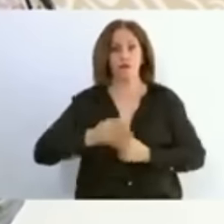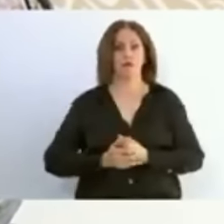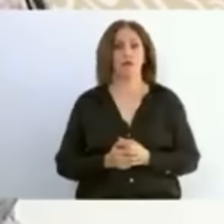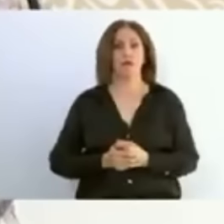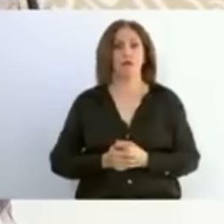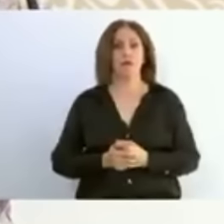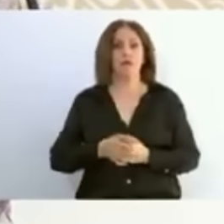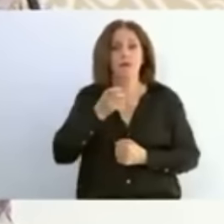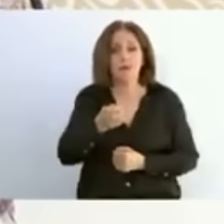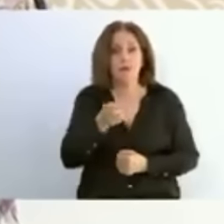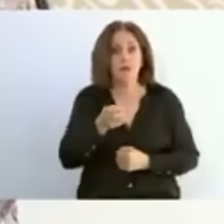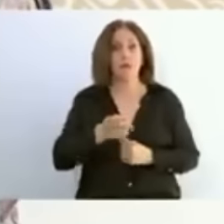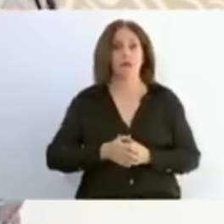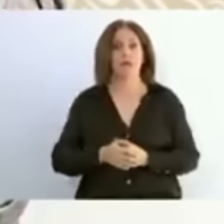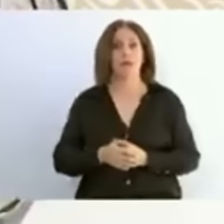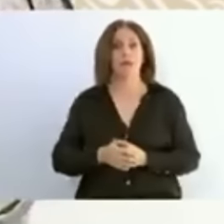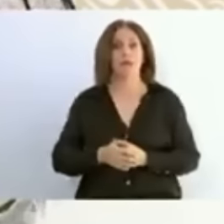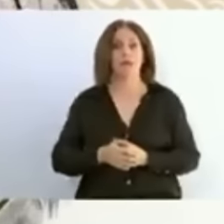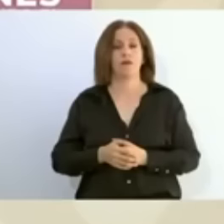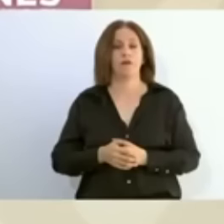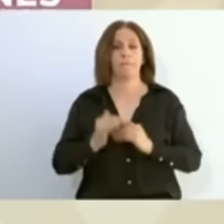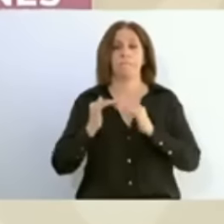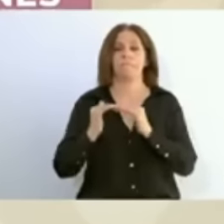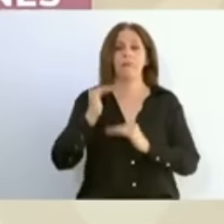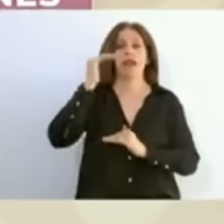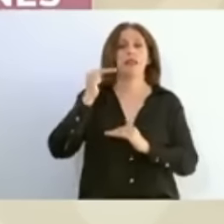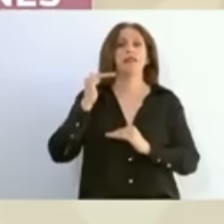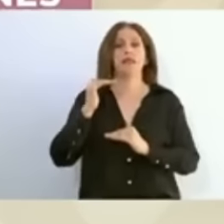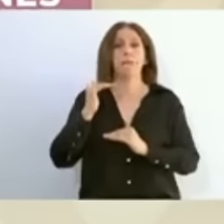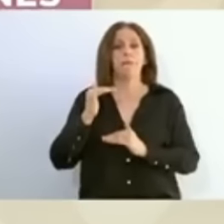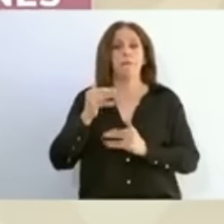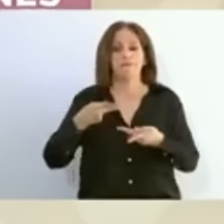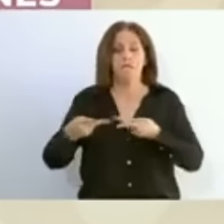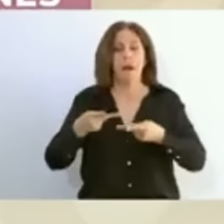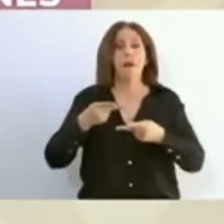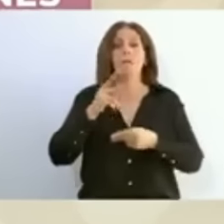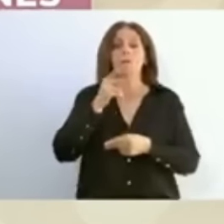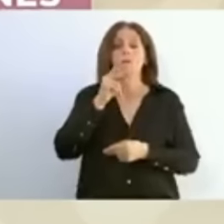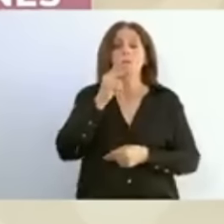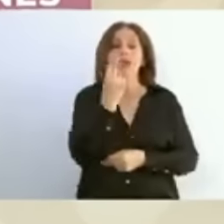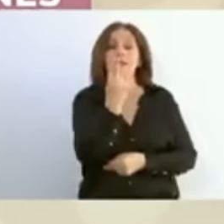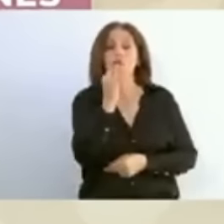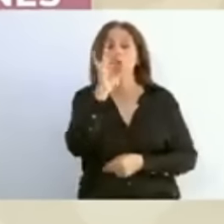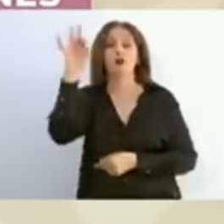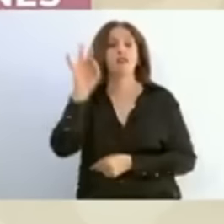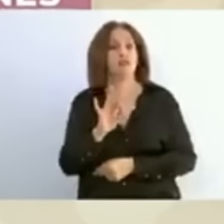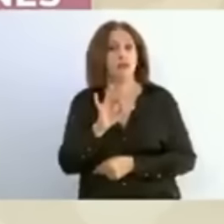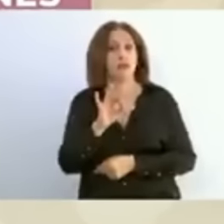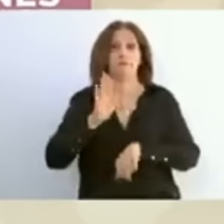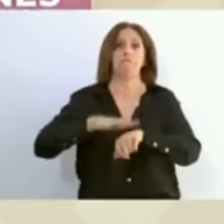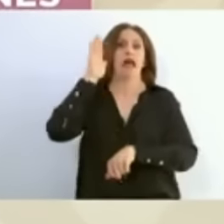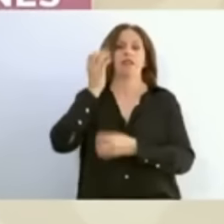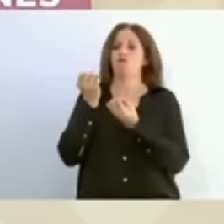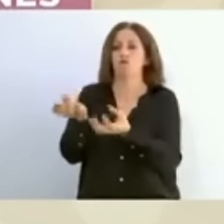momento habría un plan de incrementos del veinticinco por ciento anual y esta es una fecha histórica